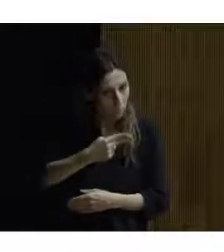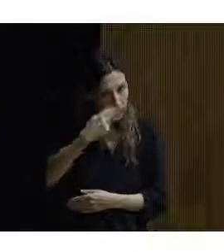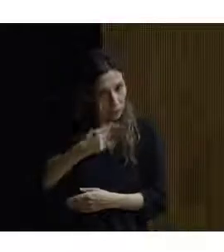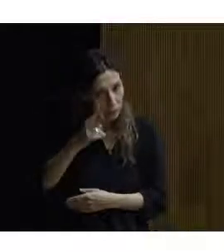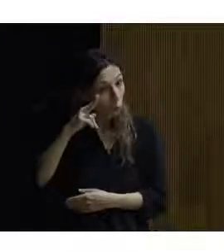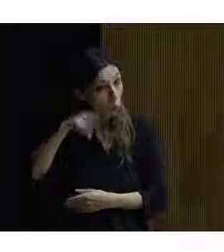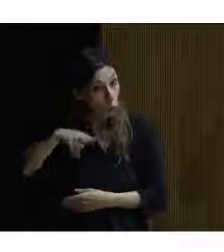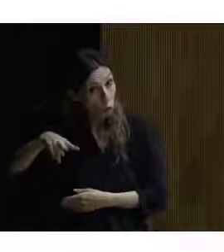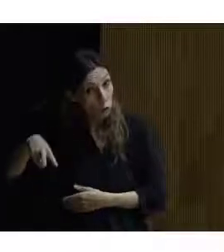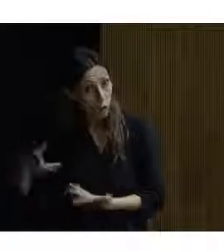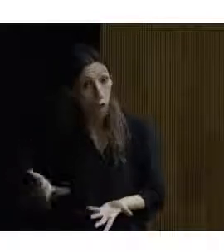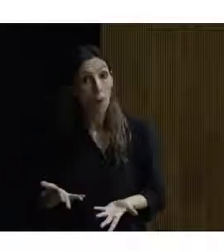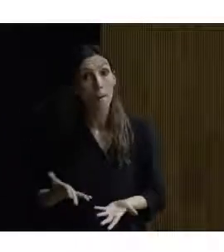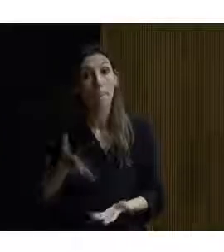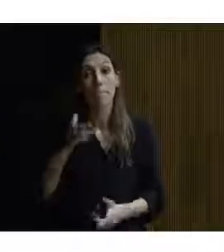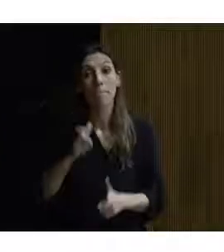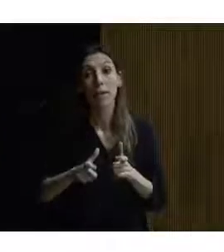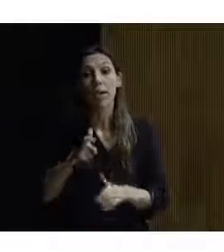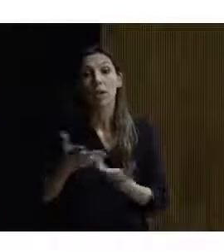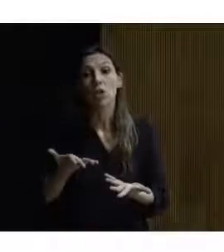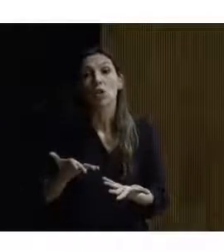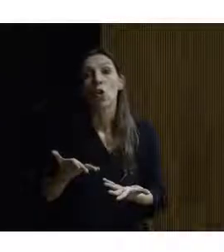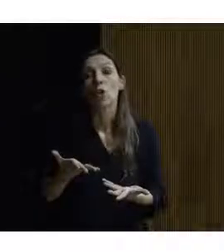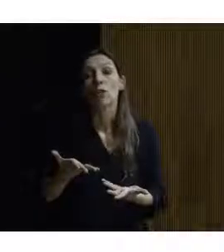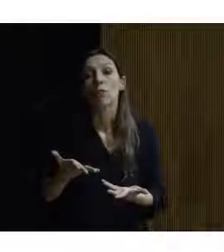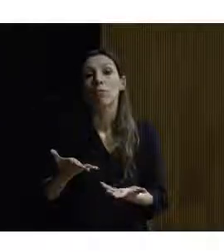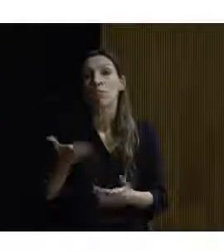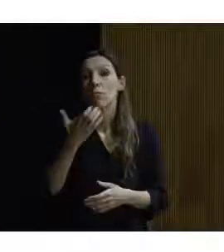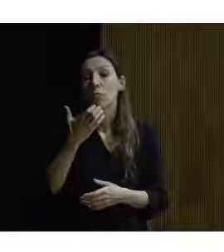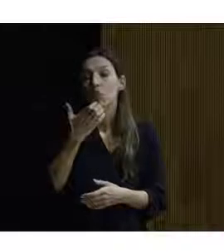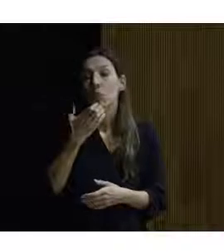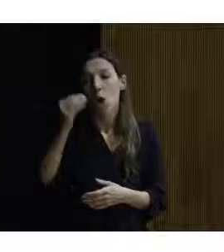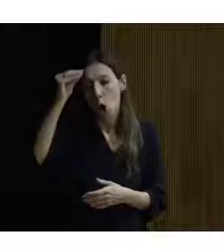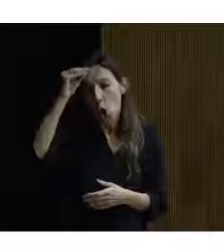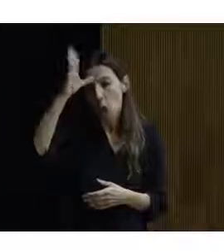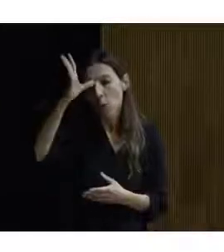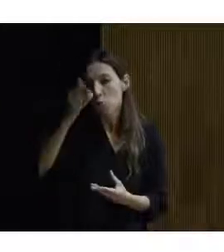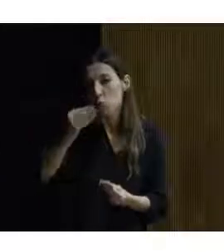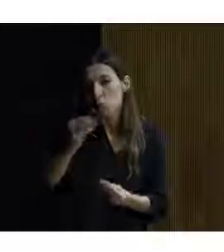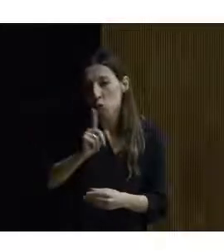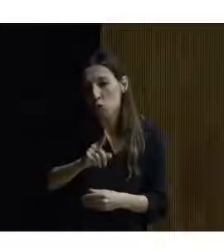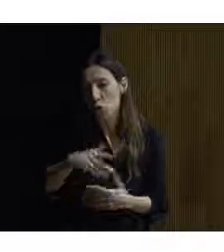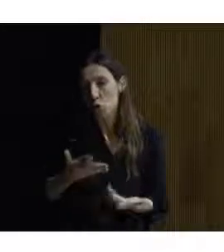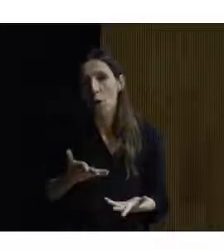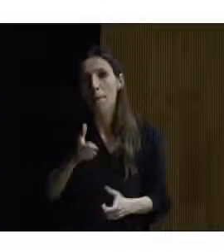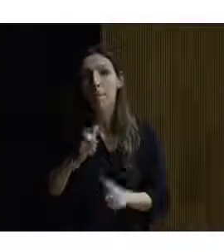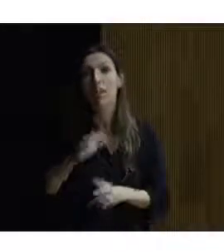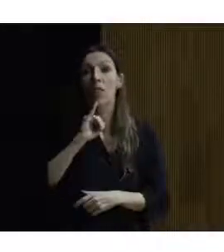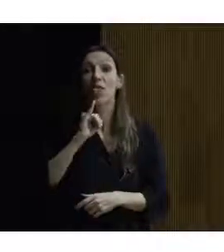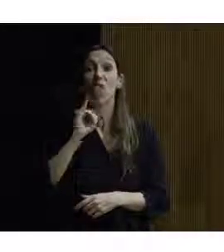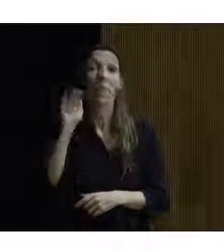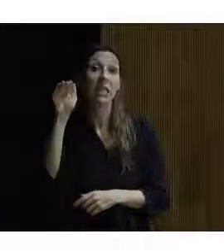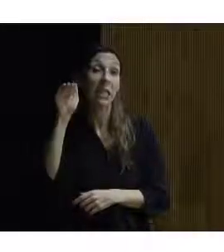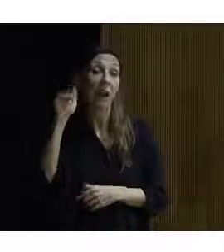las personas que tienen un índice bajo de alfabetización las personas extranjeras que no dominan el idioma o sea hemos de pensar